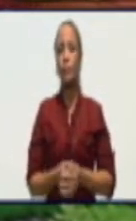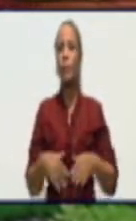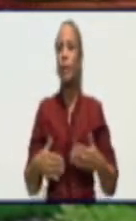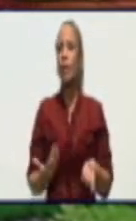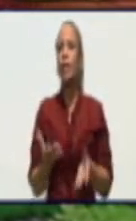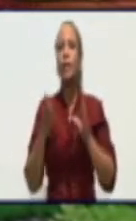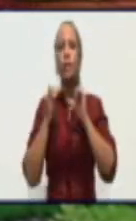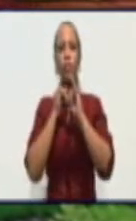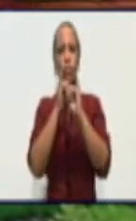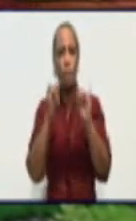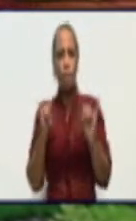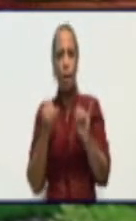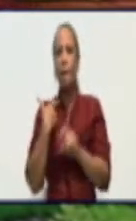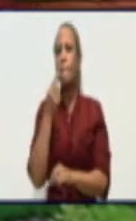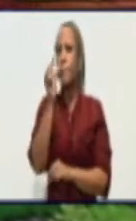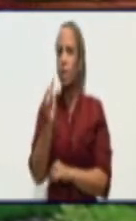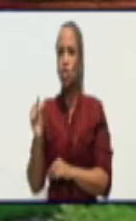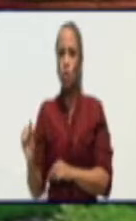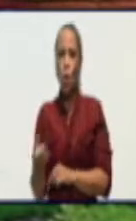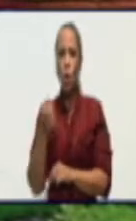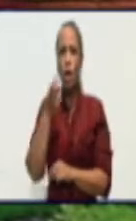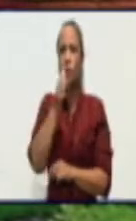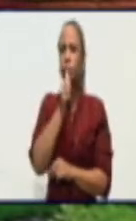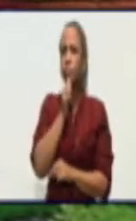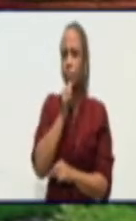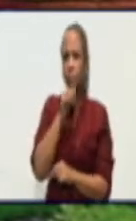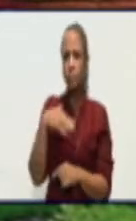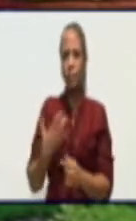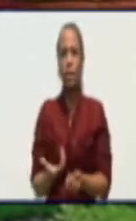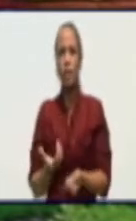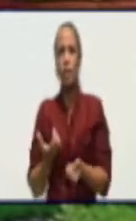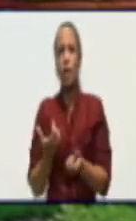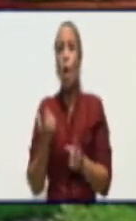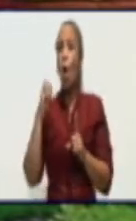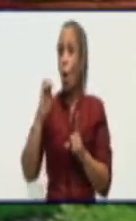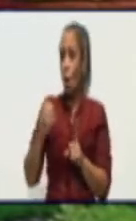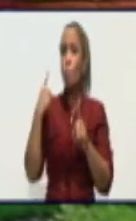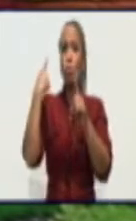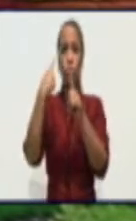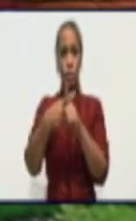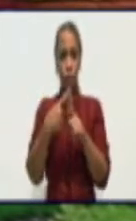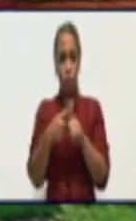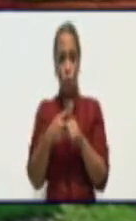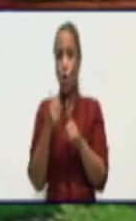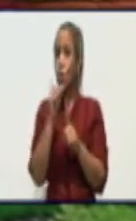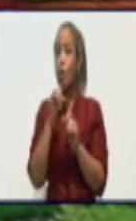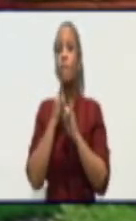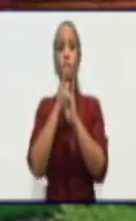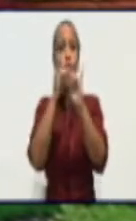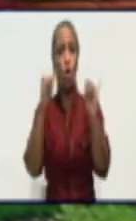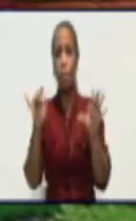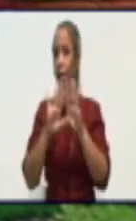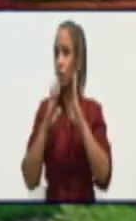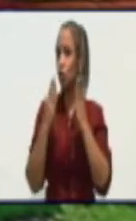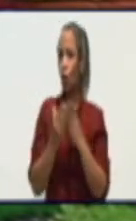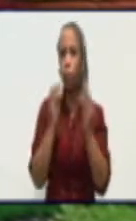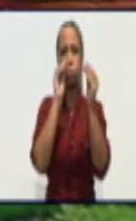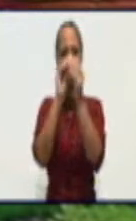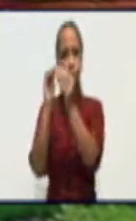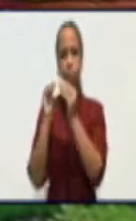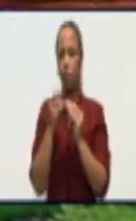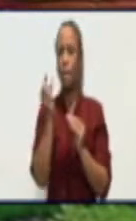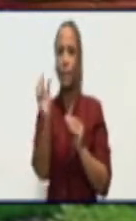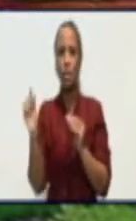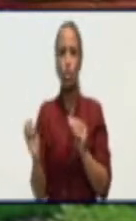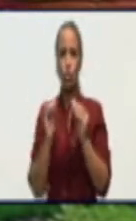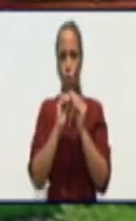que las personas sospechosas a la enfermedad o positivos no declaran todos sus contactos. Primera pregunta ¿se